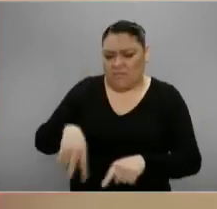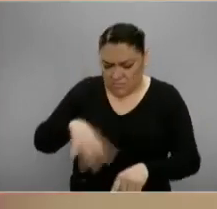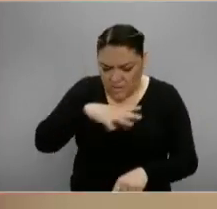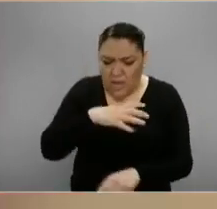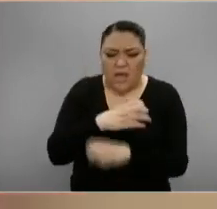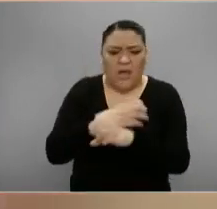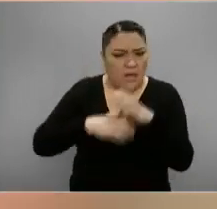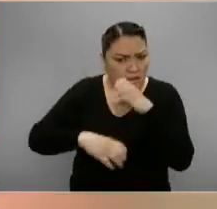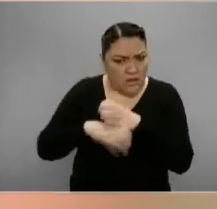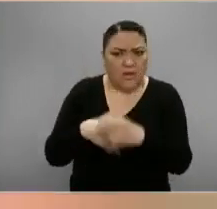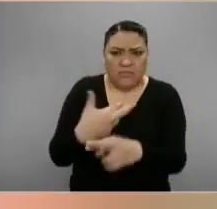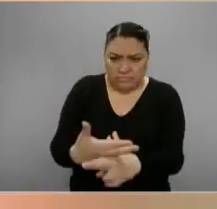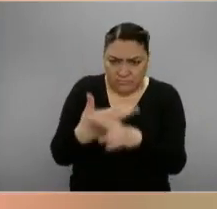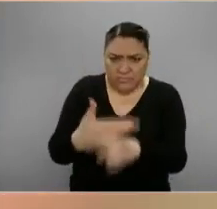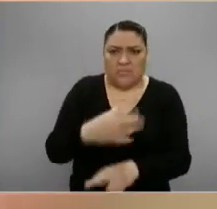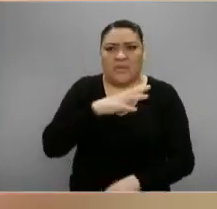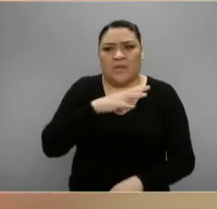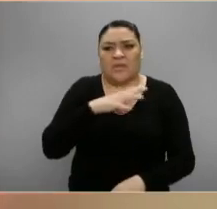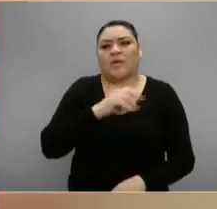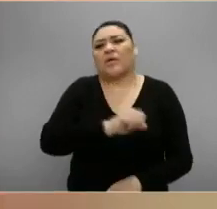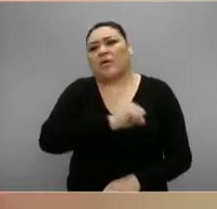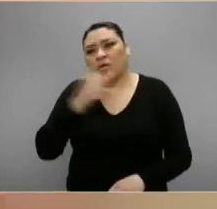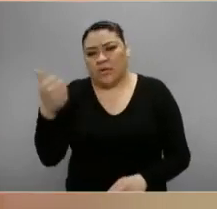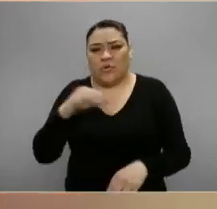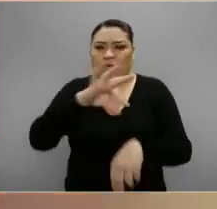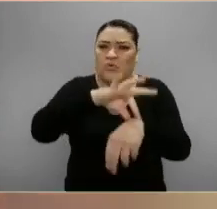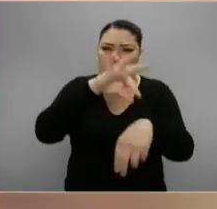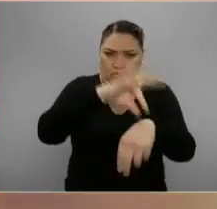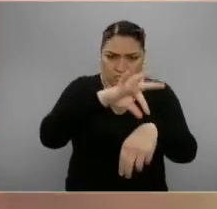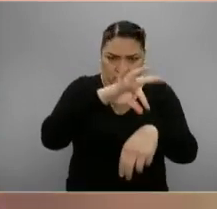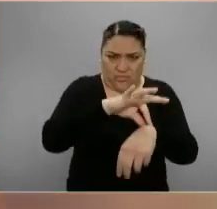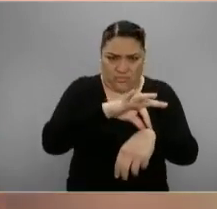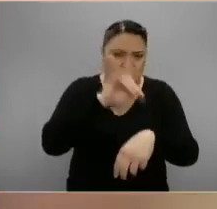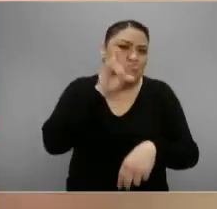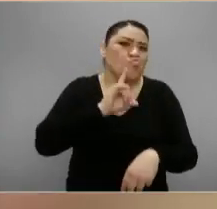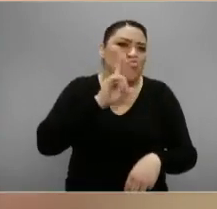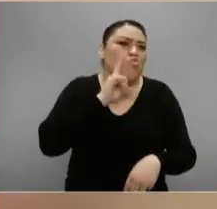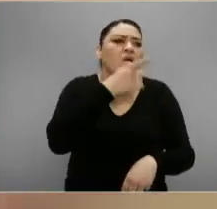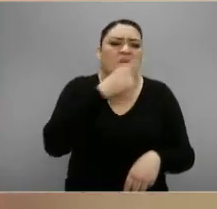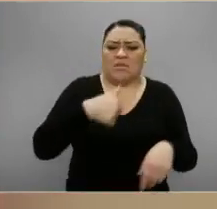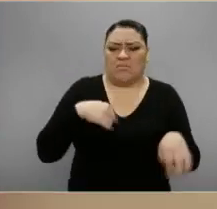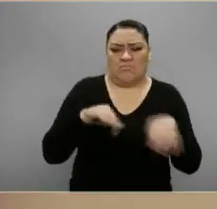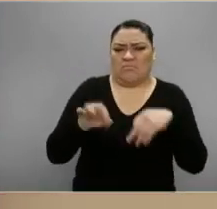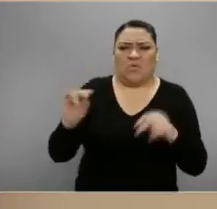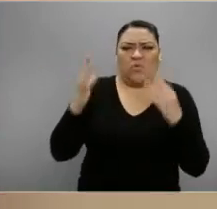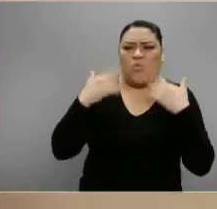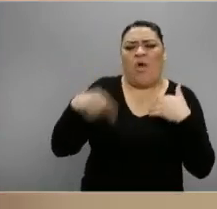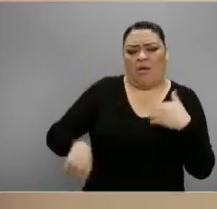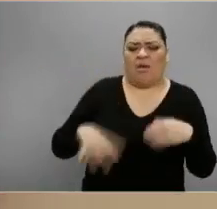material. Incluso hubo una declaración de una doctora que dice que trabaja ahí, que lo negó.